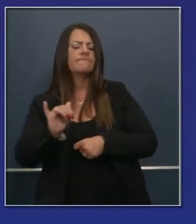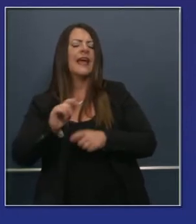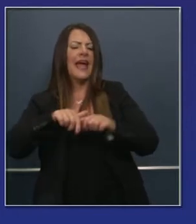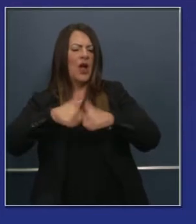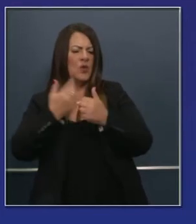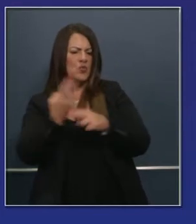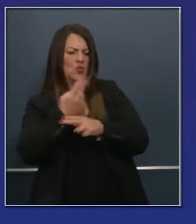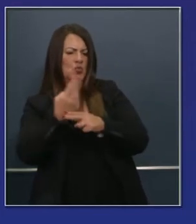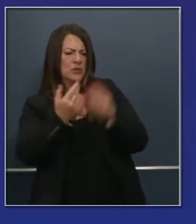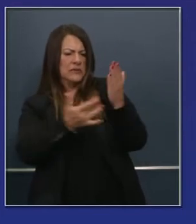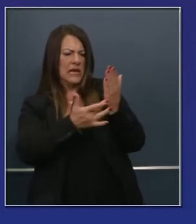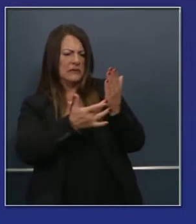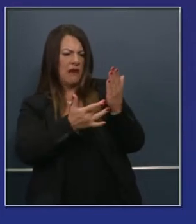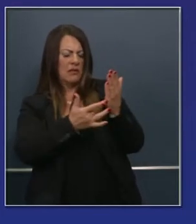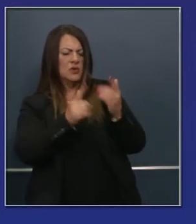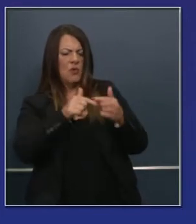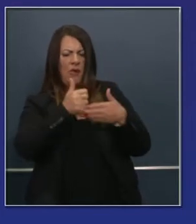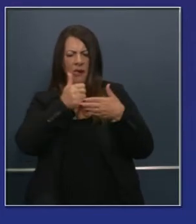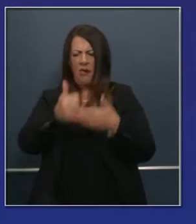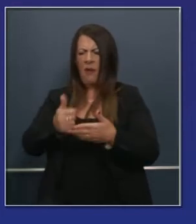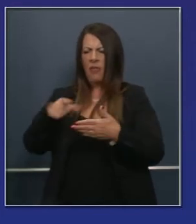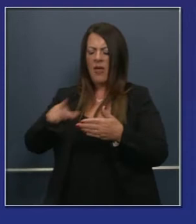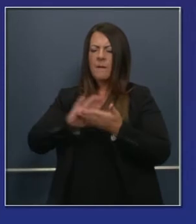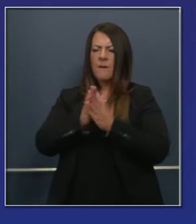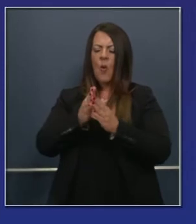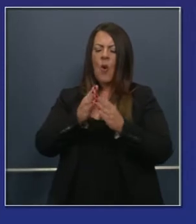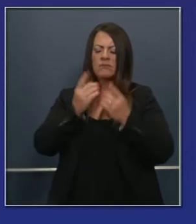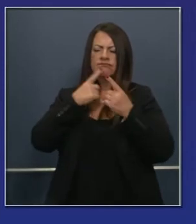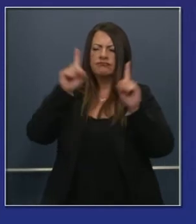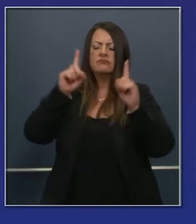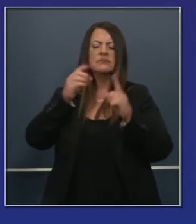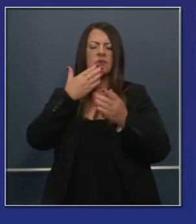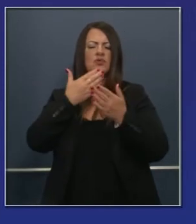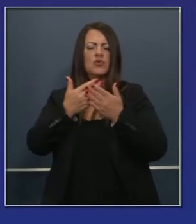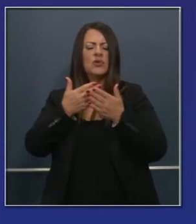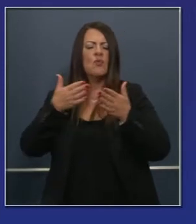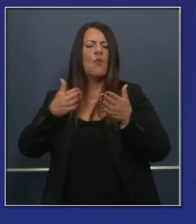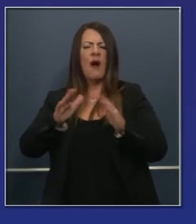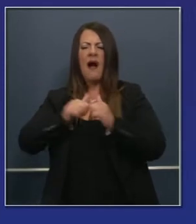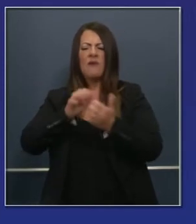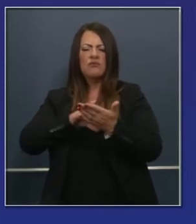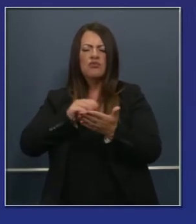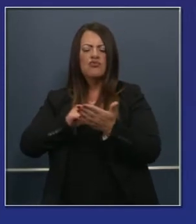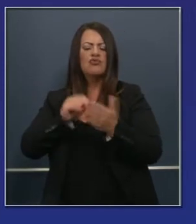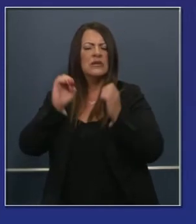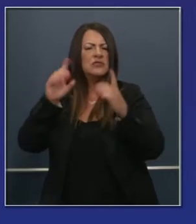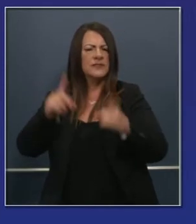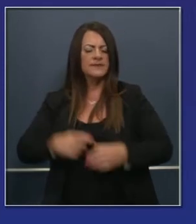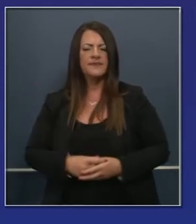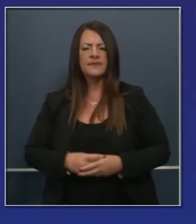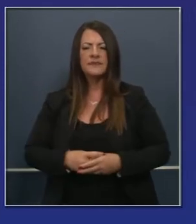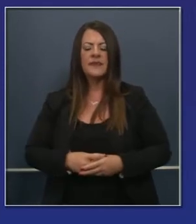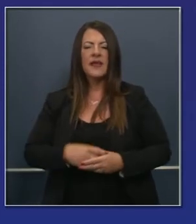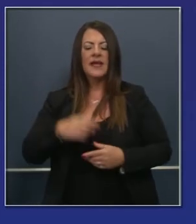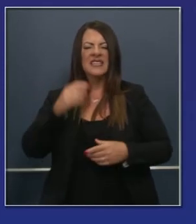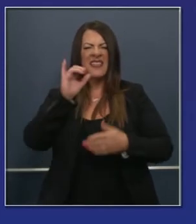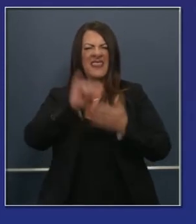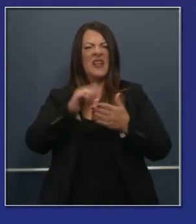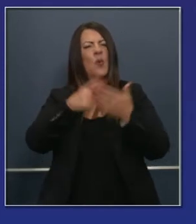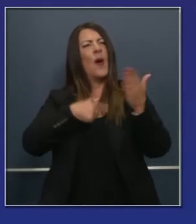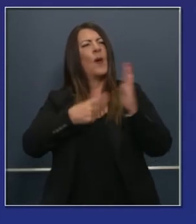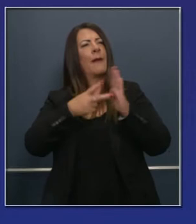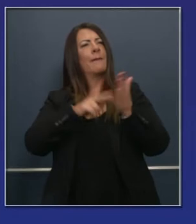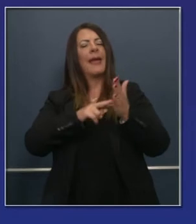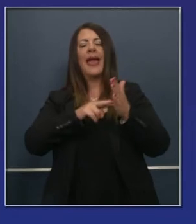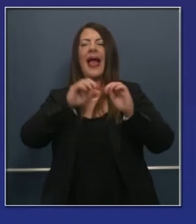para utilizar esta tecnología de manera significativa y robusta, solamente el 71%. Entonces, estamos hablando de